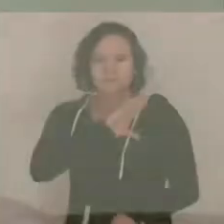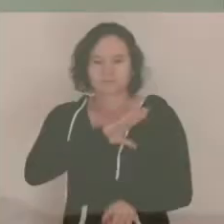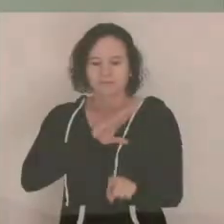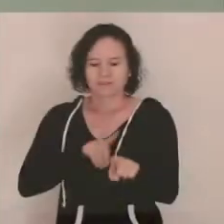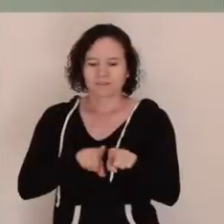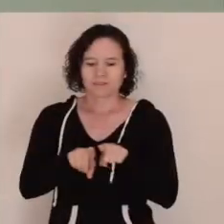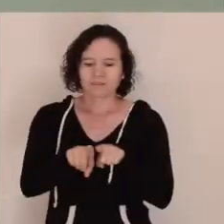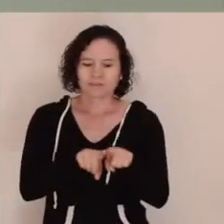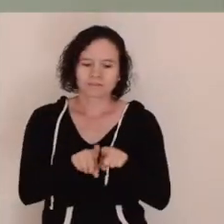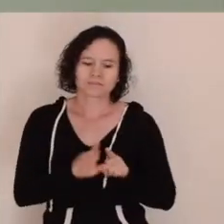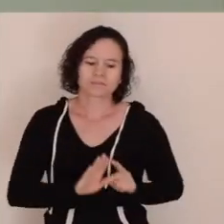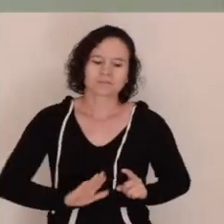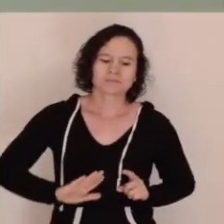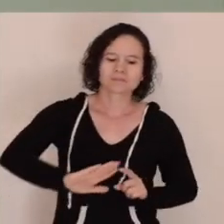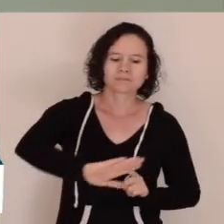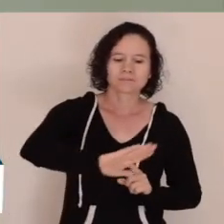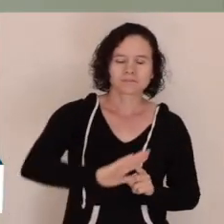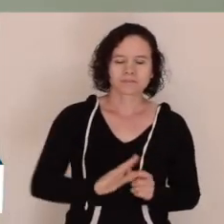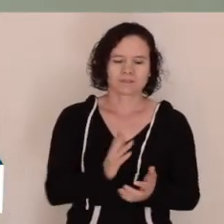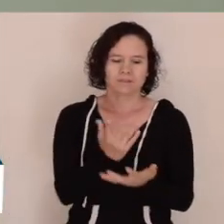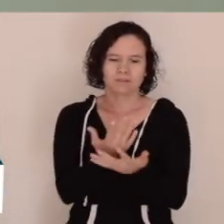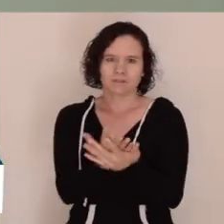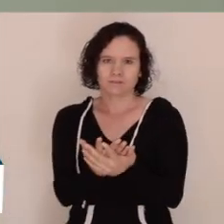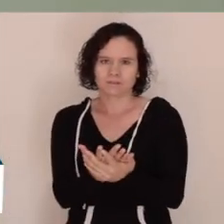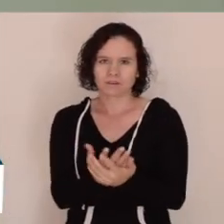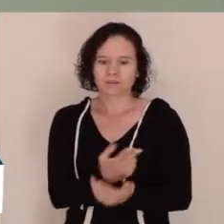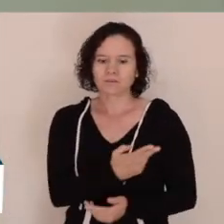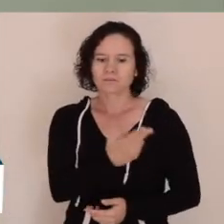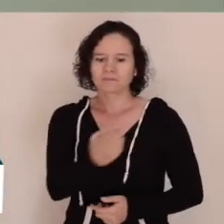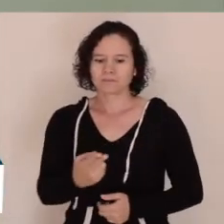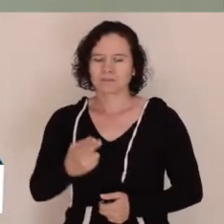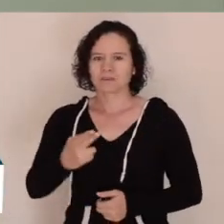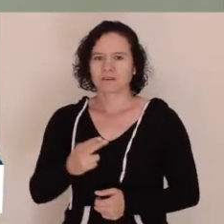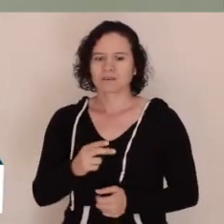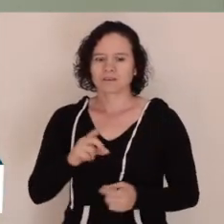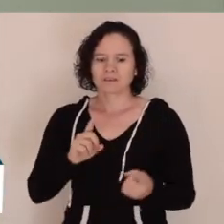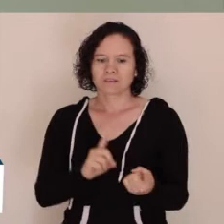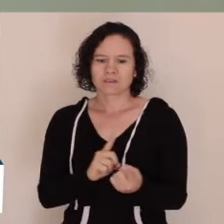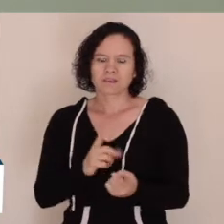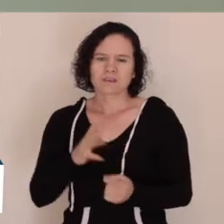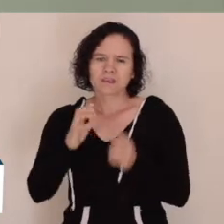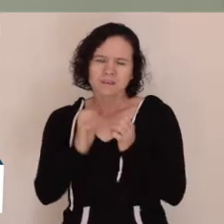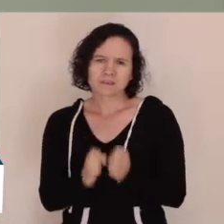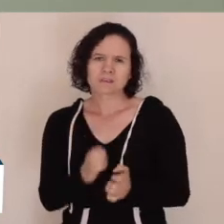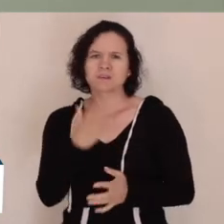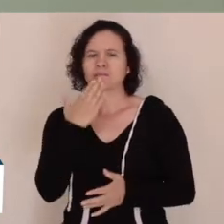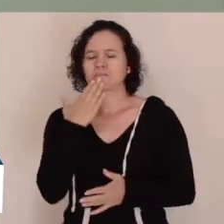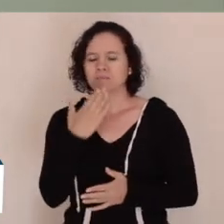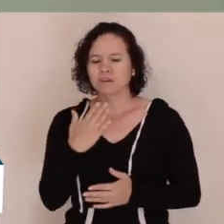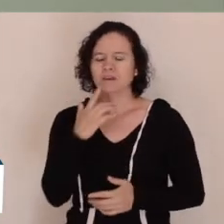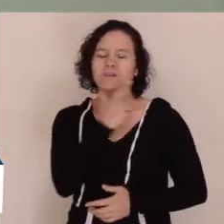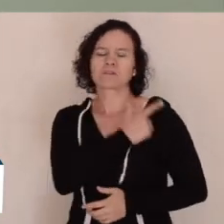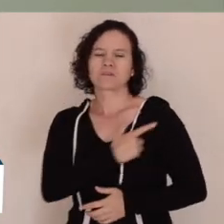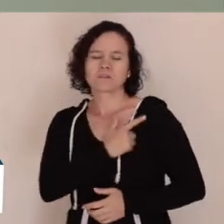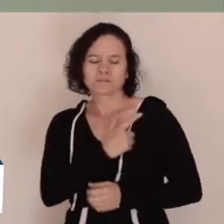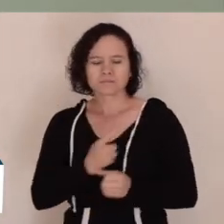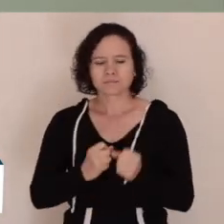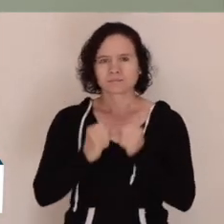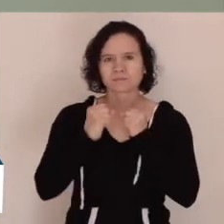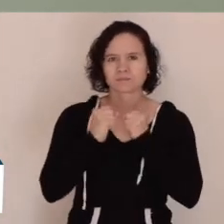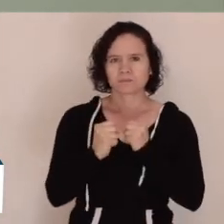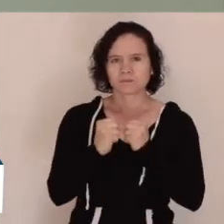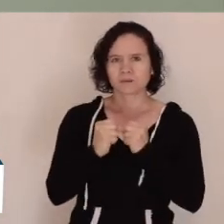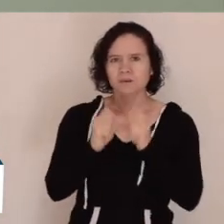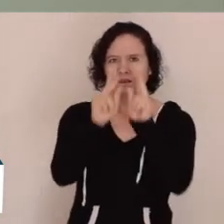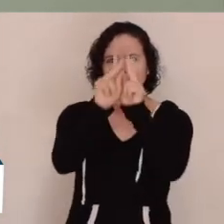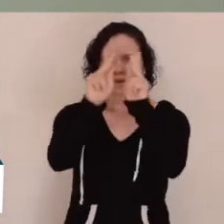Queridos hermanos, todos en el Señor, espero que se encuentren muy bien gozando de esa fuerza, de esa paz, de